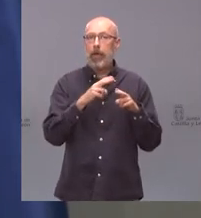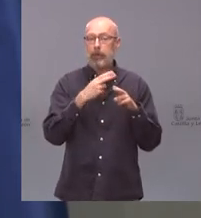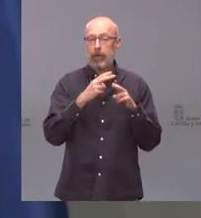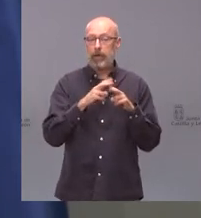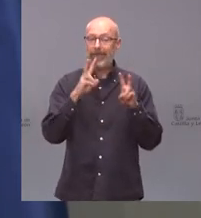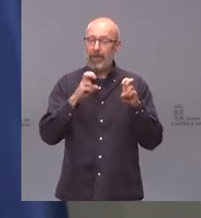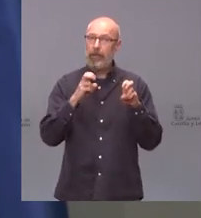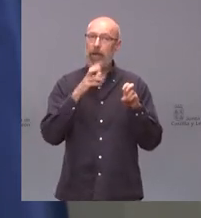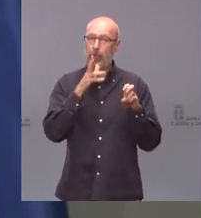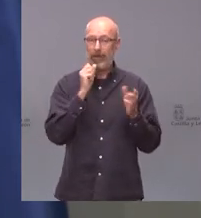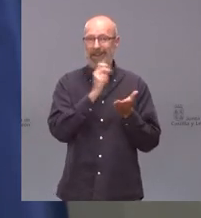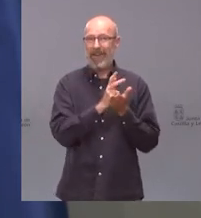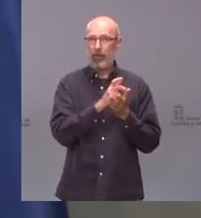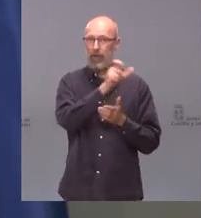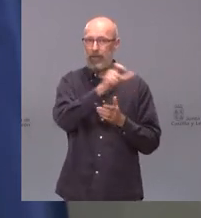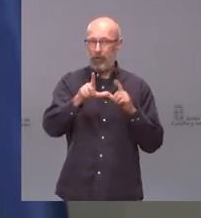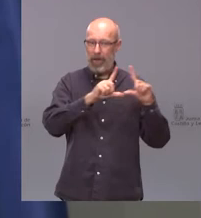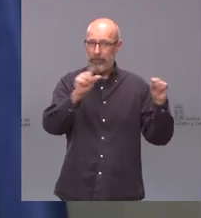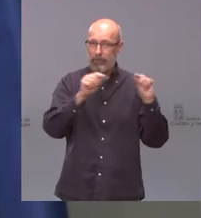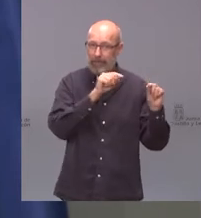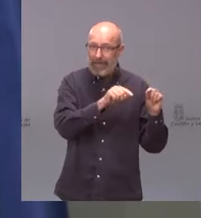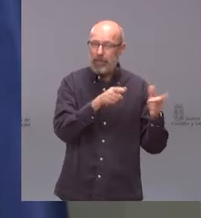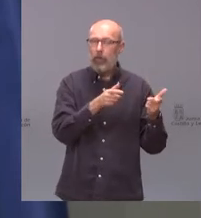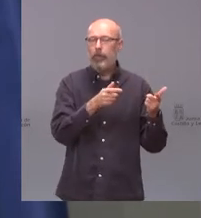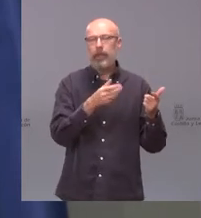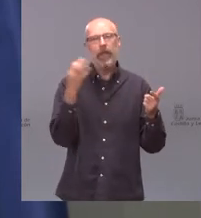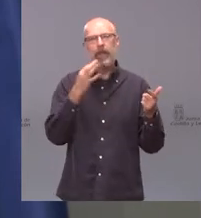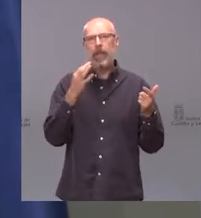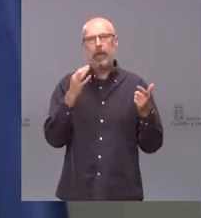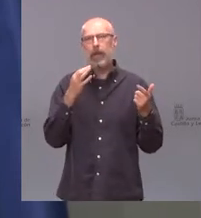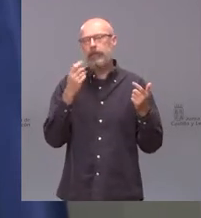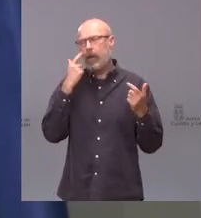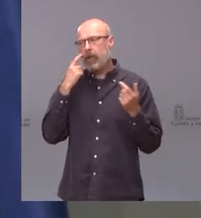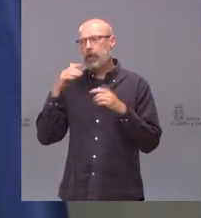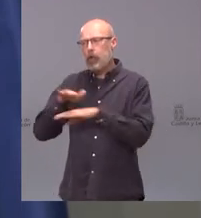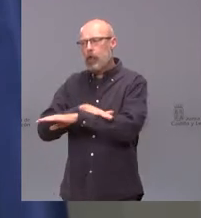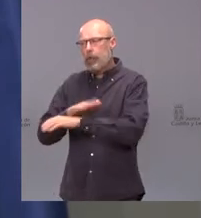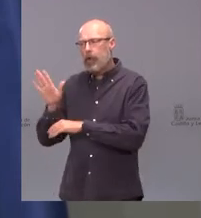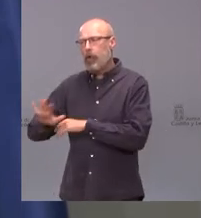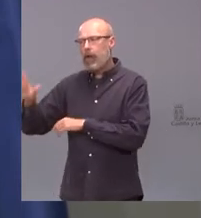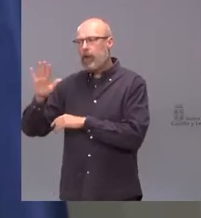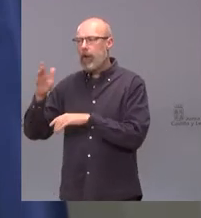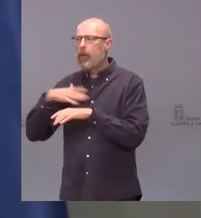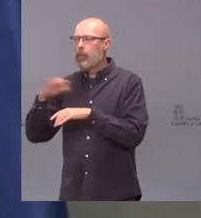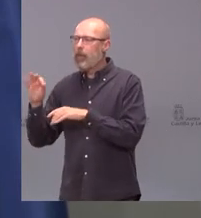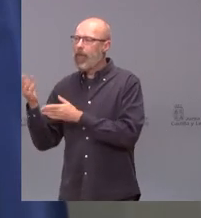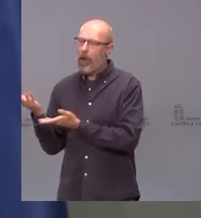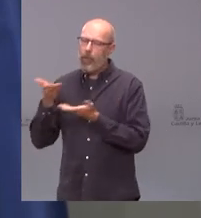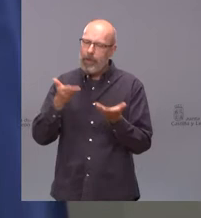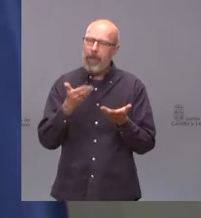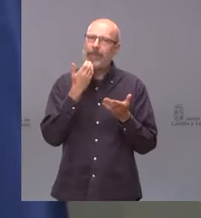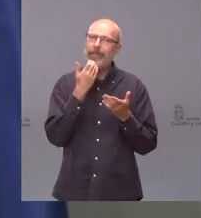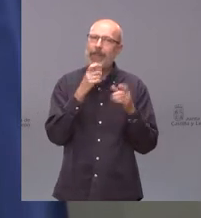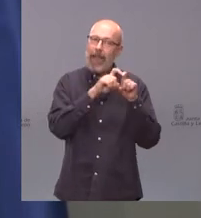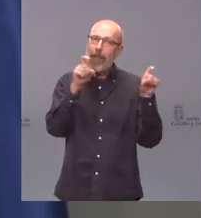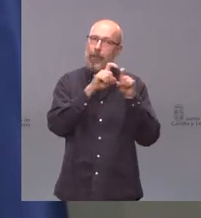conseguir que nuestro Gobierno, el Gobierno Nacional pueda aprobar estas ventajas fiscales a las empresas que se establezcan